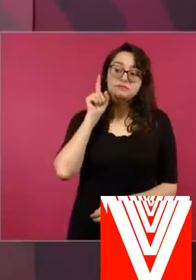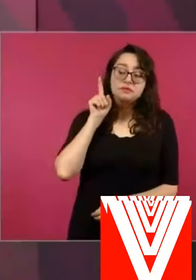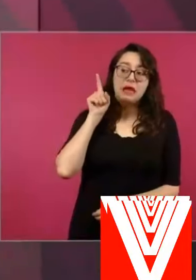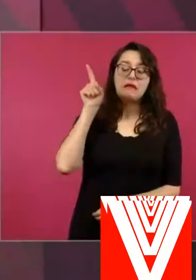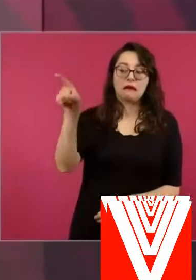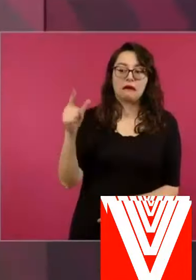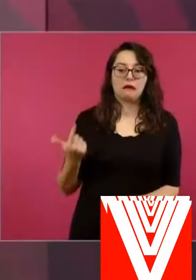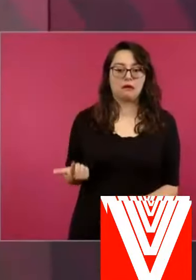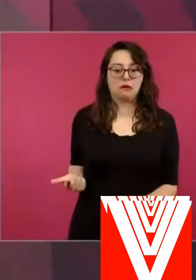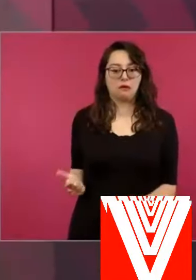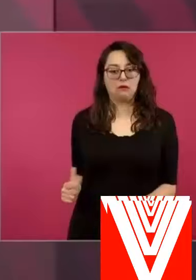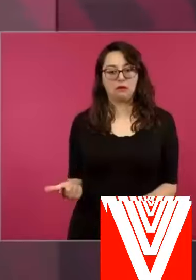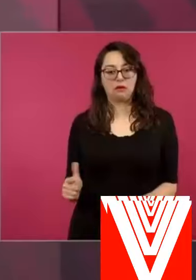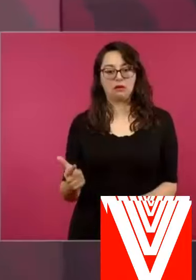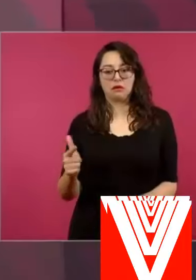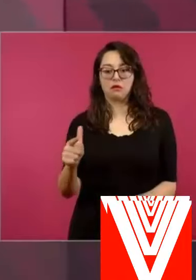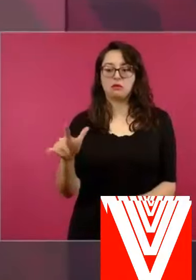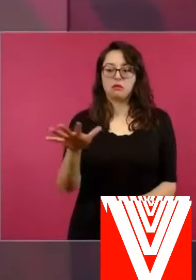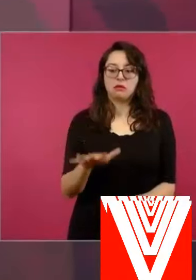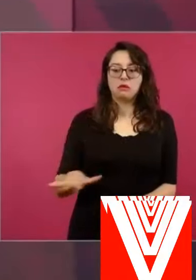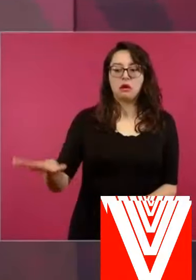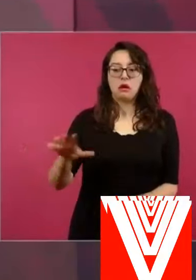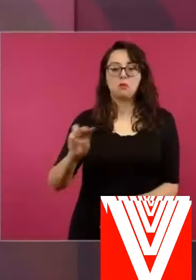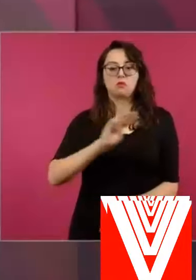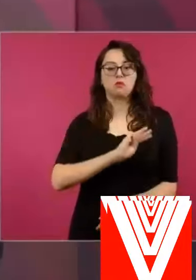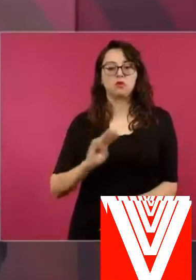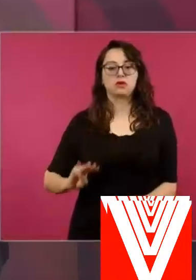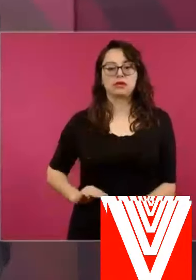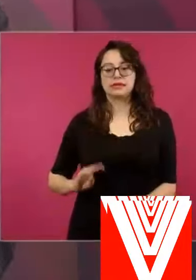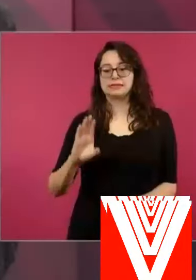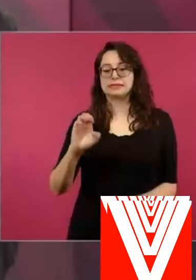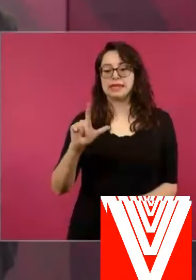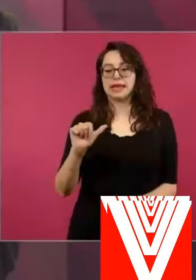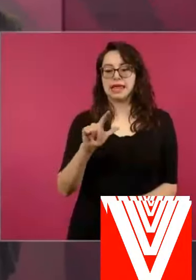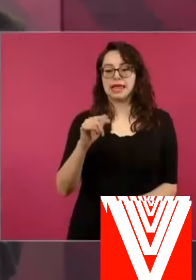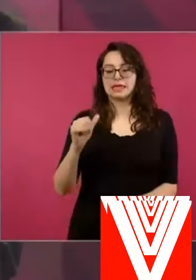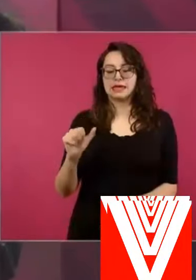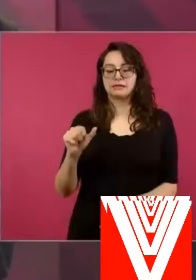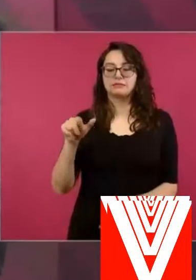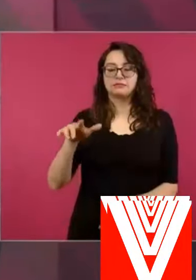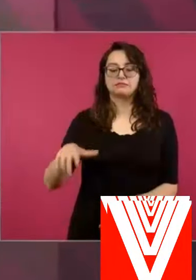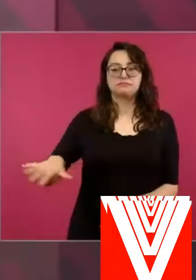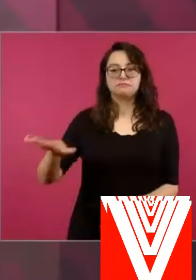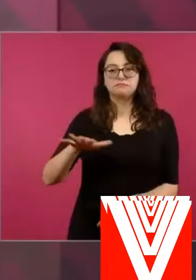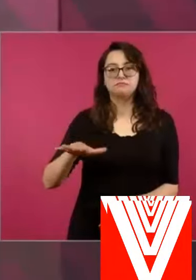a presidenta municipal de Celaya, Guanajuato,